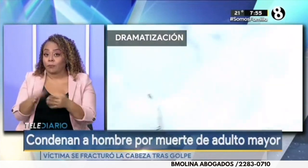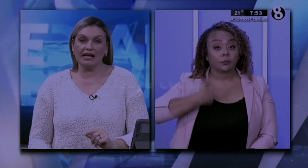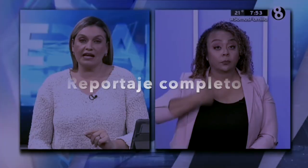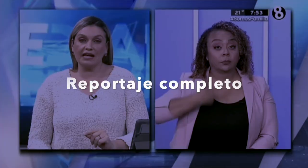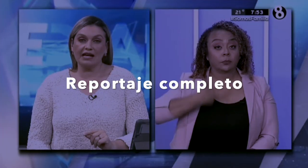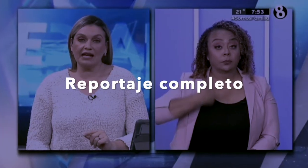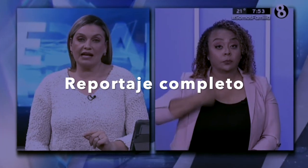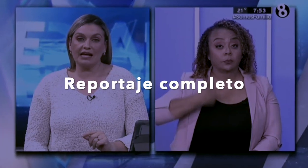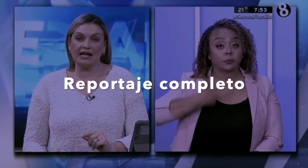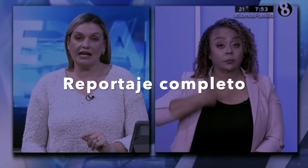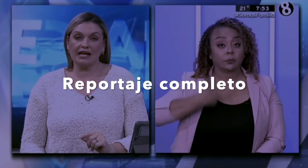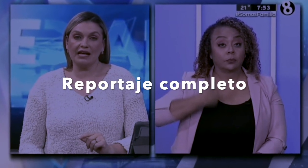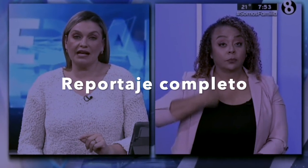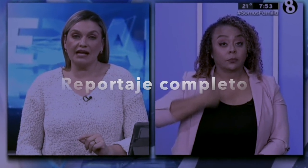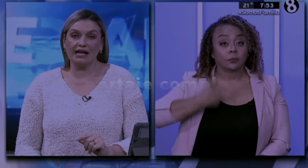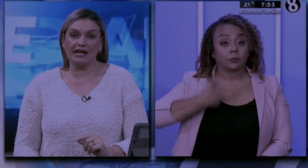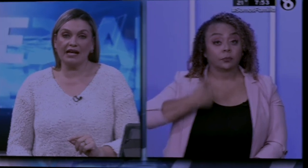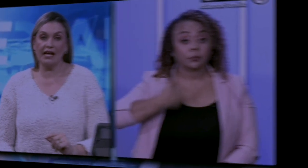muerte.